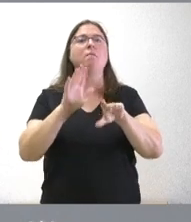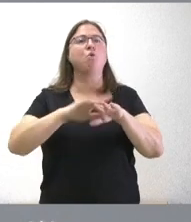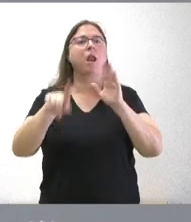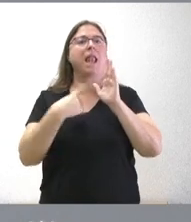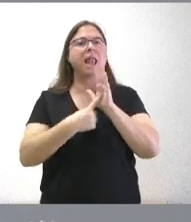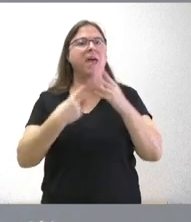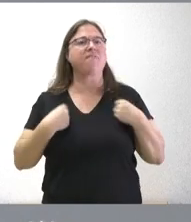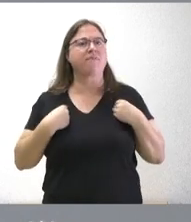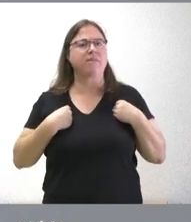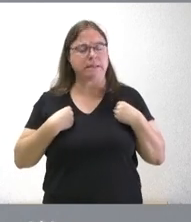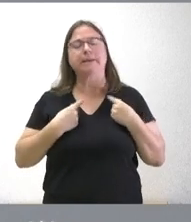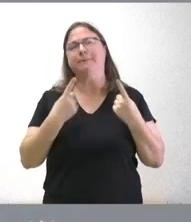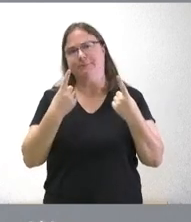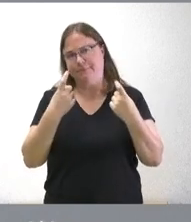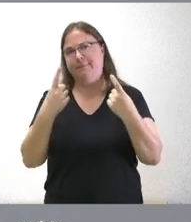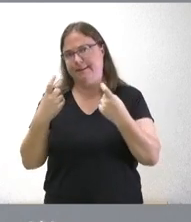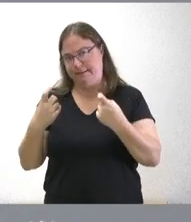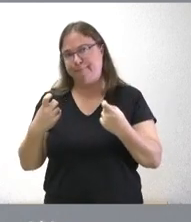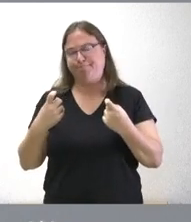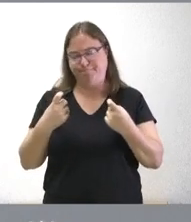vivienda pues tiene importantes carencias importantes